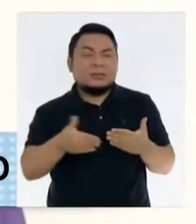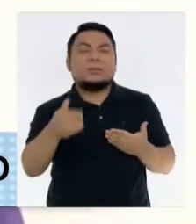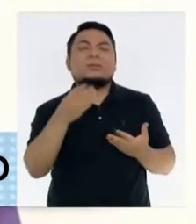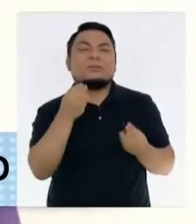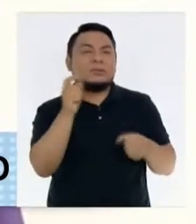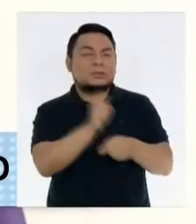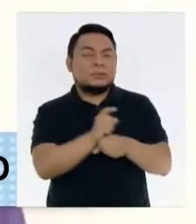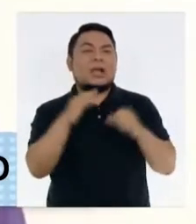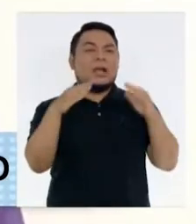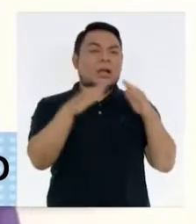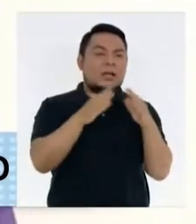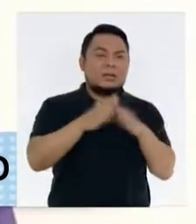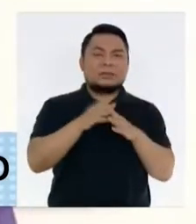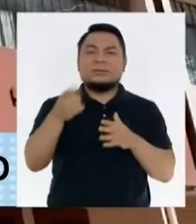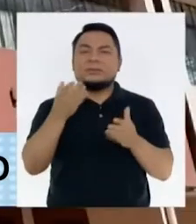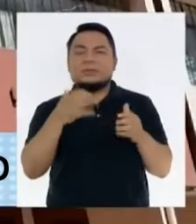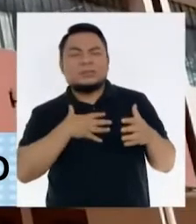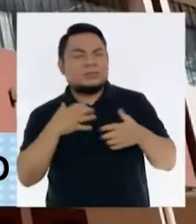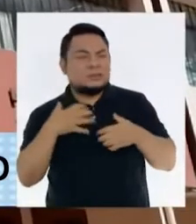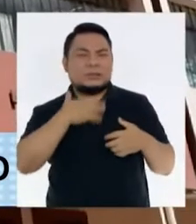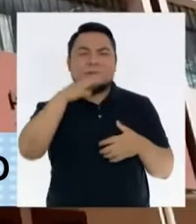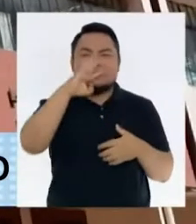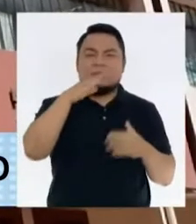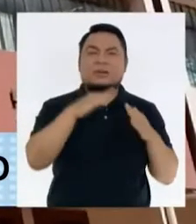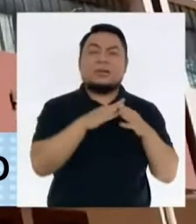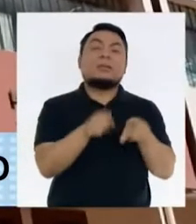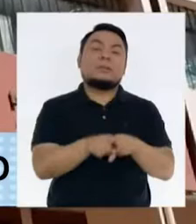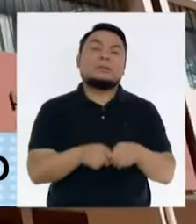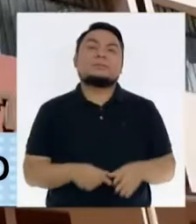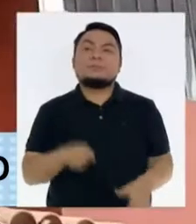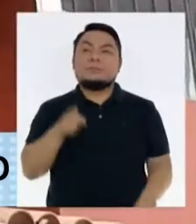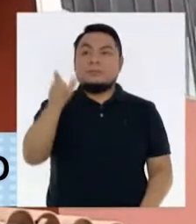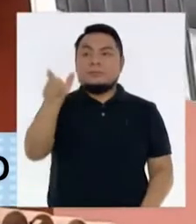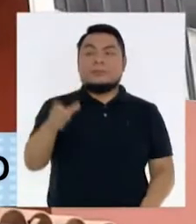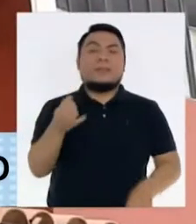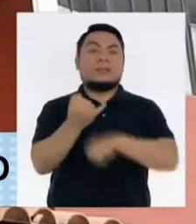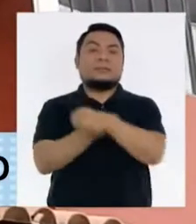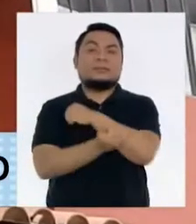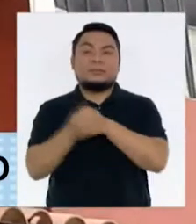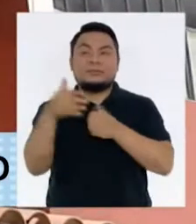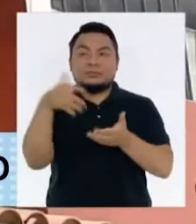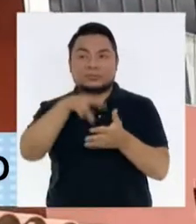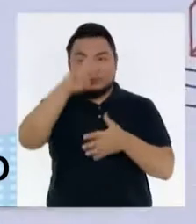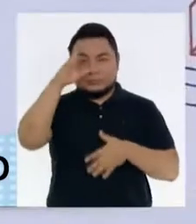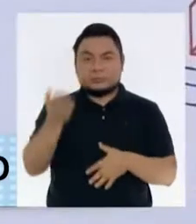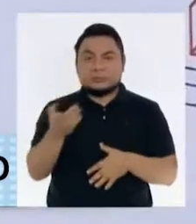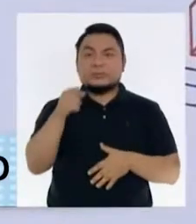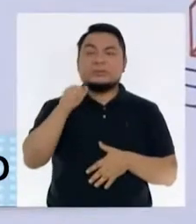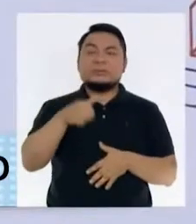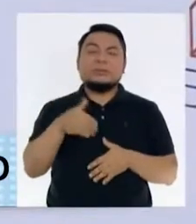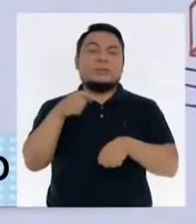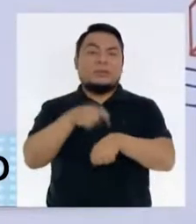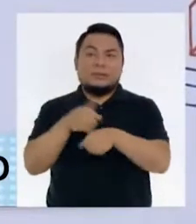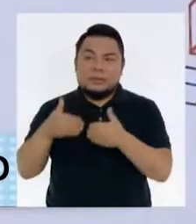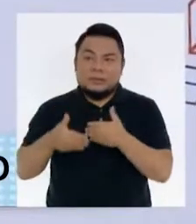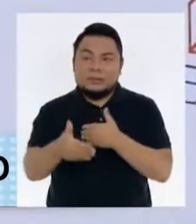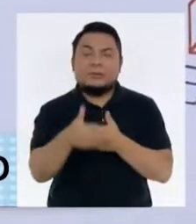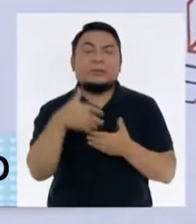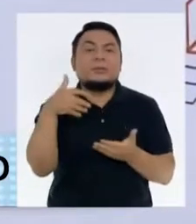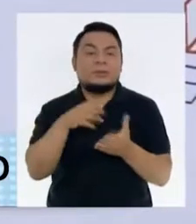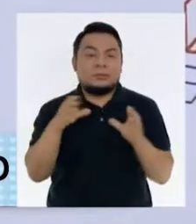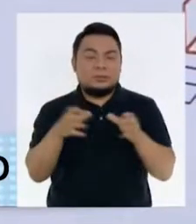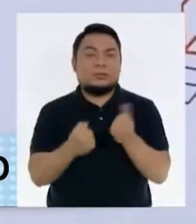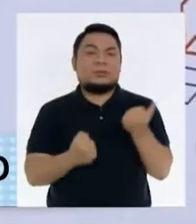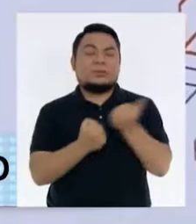distancia en la casa las frustraciones para sandra carrillo del instituto de estudios peruanos reformas a largo plazo como la carrera